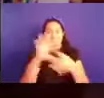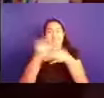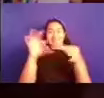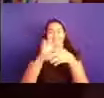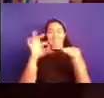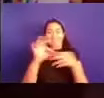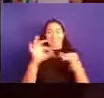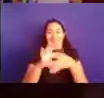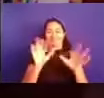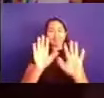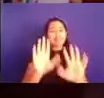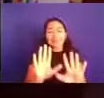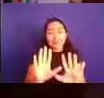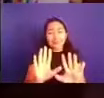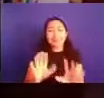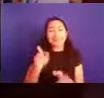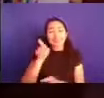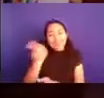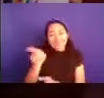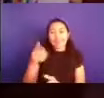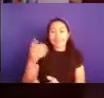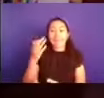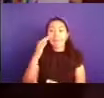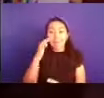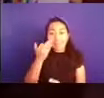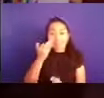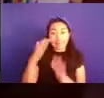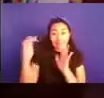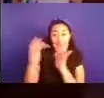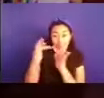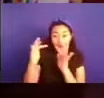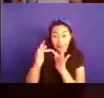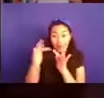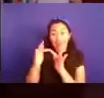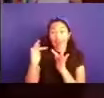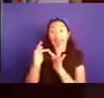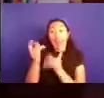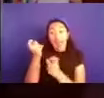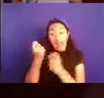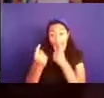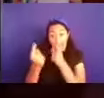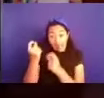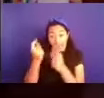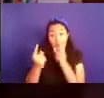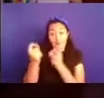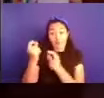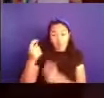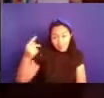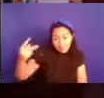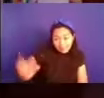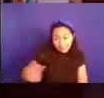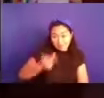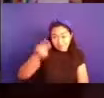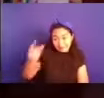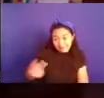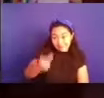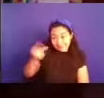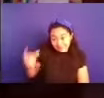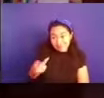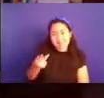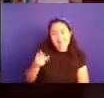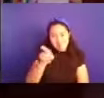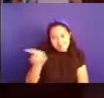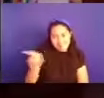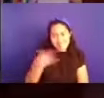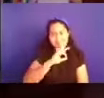puesto y les pido, los invitamos a quienes están siguiendo en las redes, que hagan sus preguntas, que le